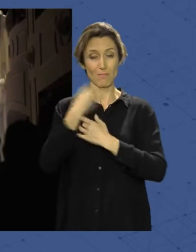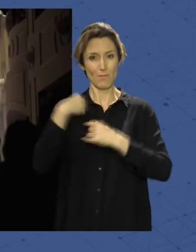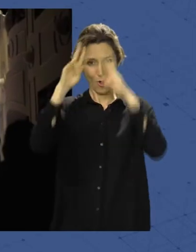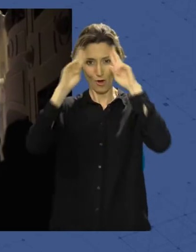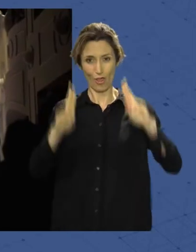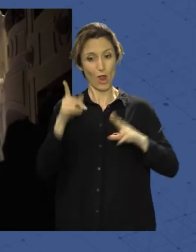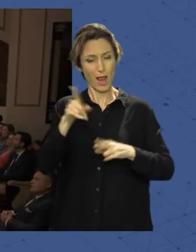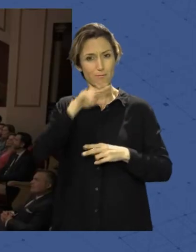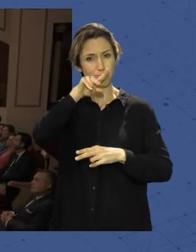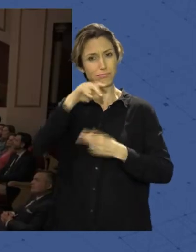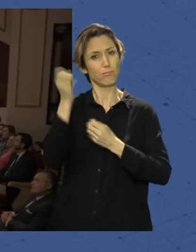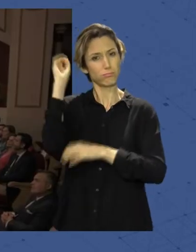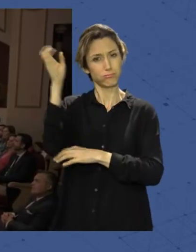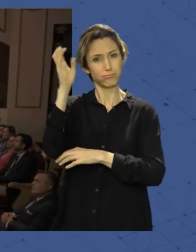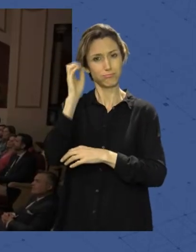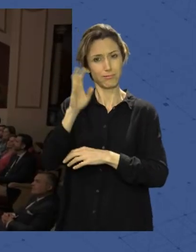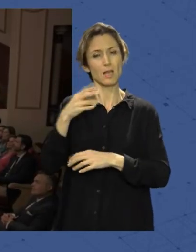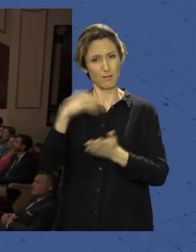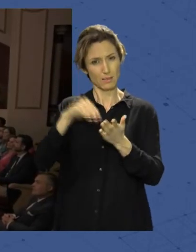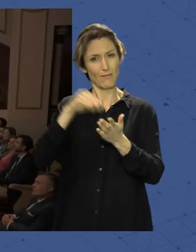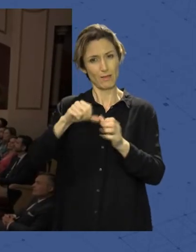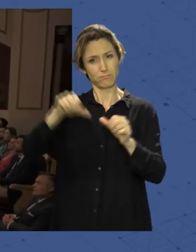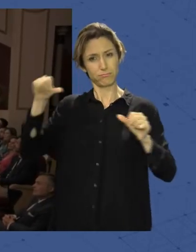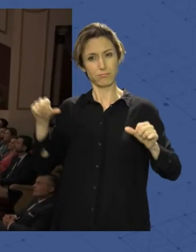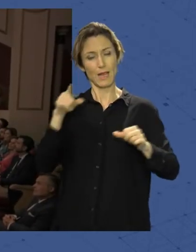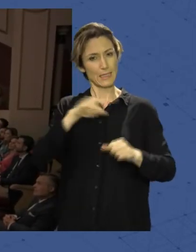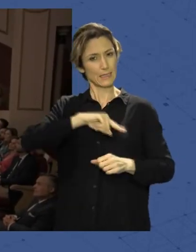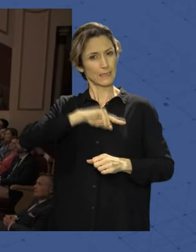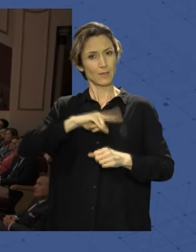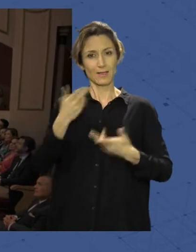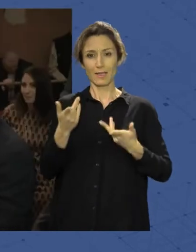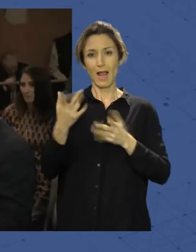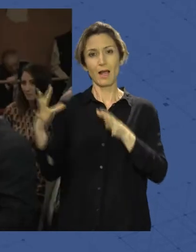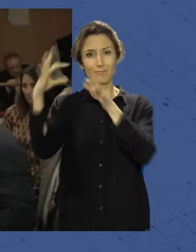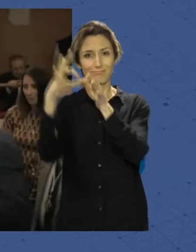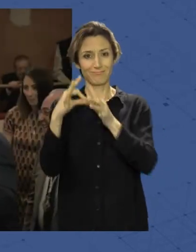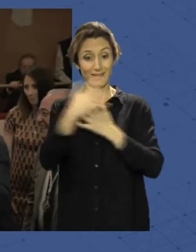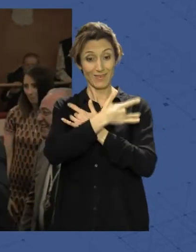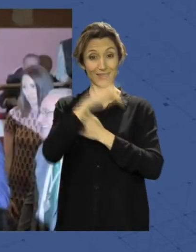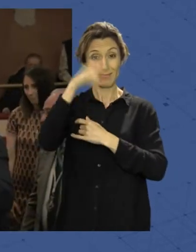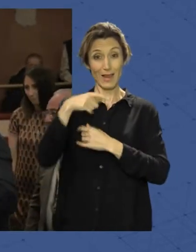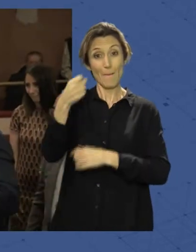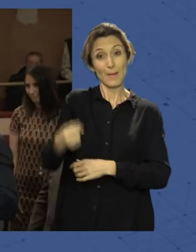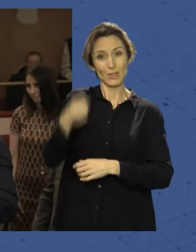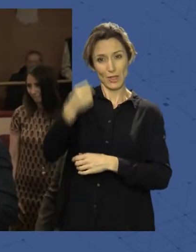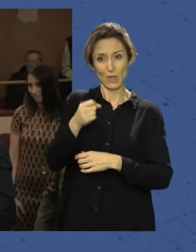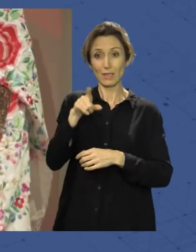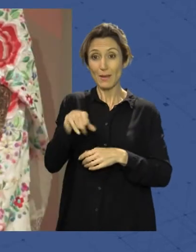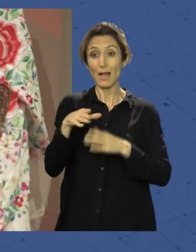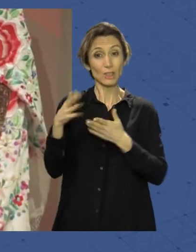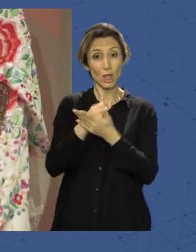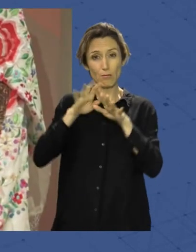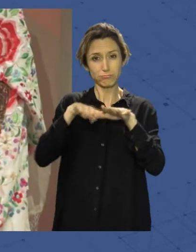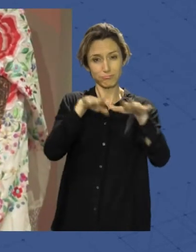aplausos de los asistentes en más de una decena de ocasiones. Muy sentido y con alusión a la Virgen y su pastorcillo divino, a los peregrinos y también a los